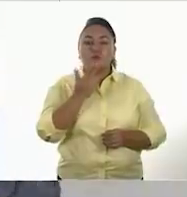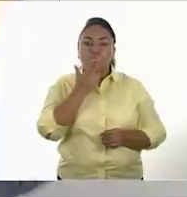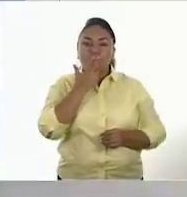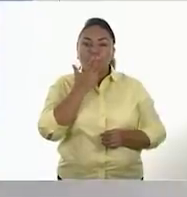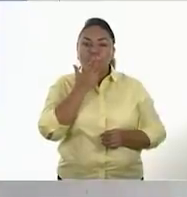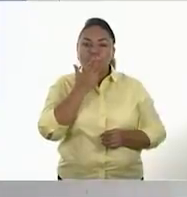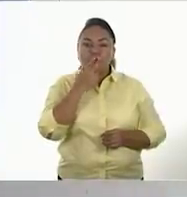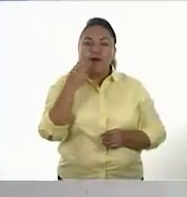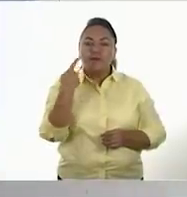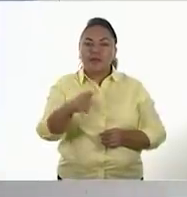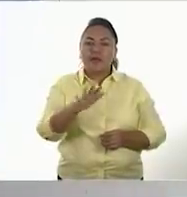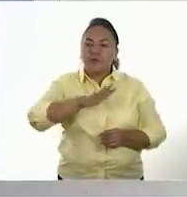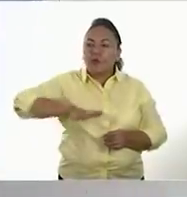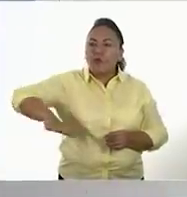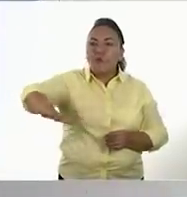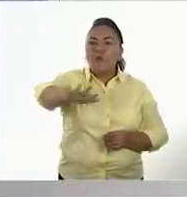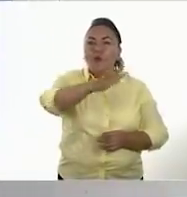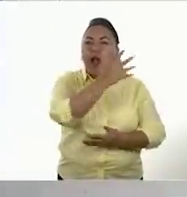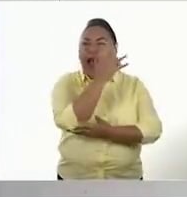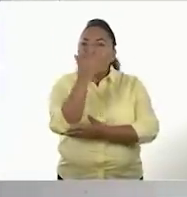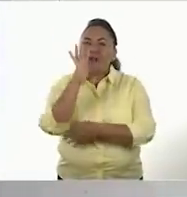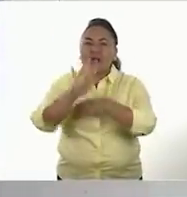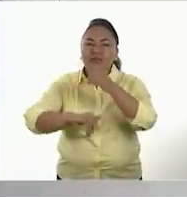de la naturaleza. Ok.